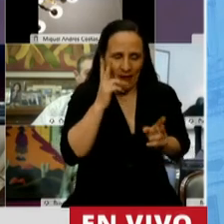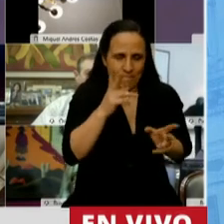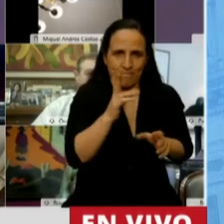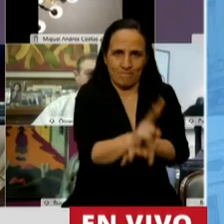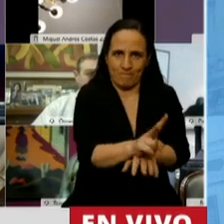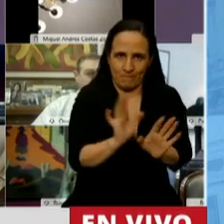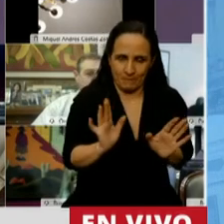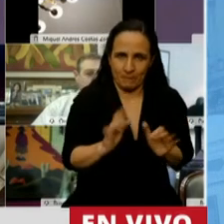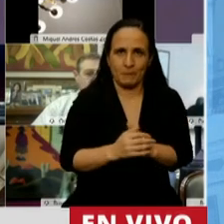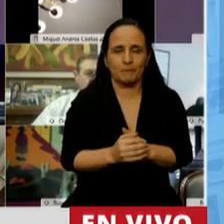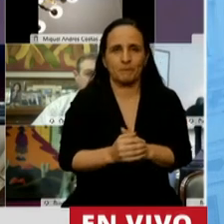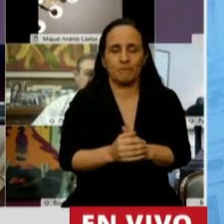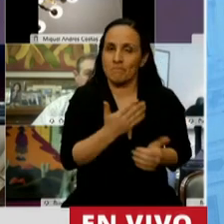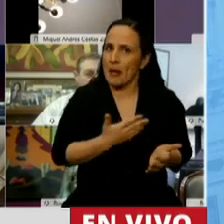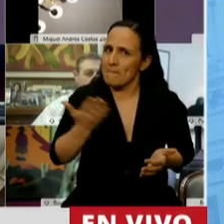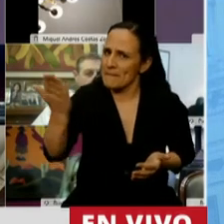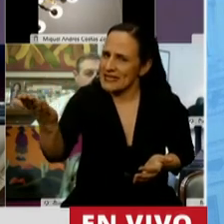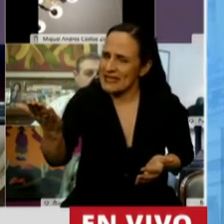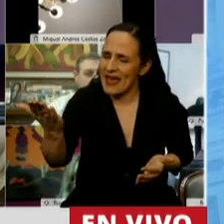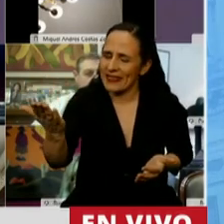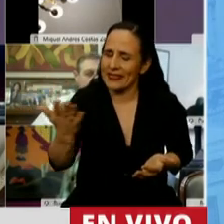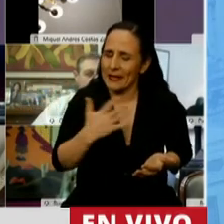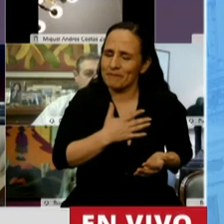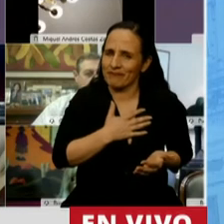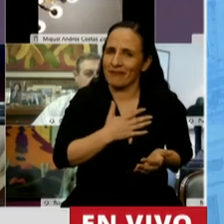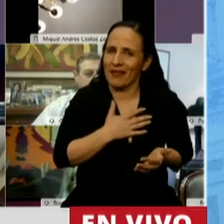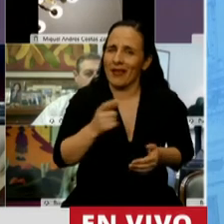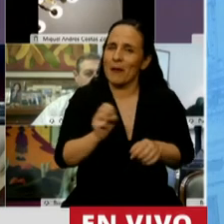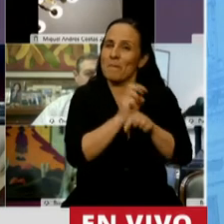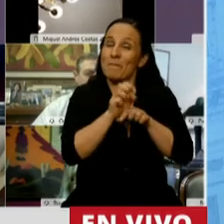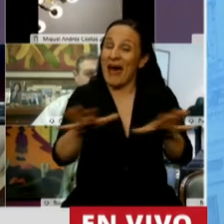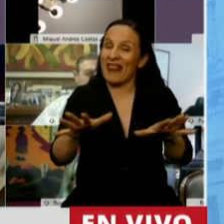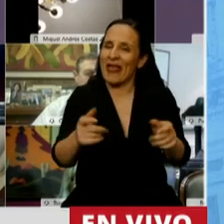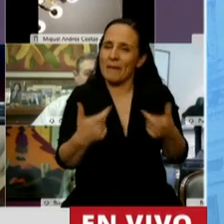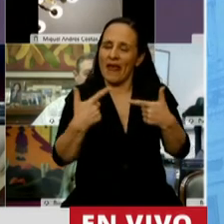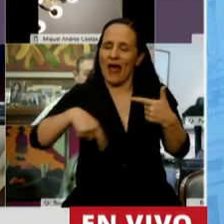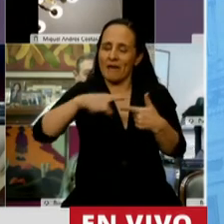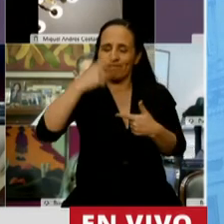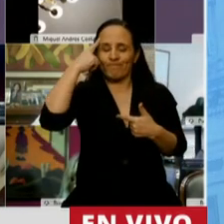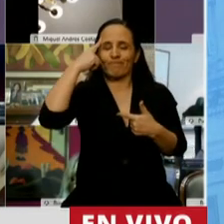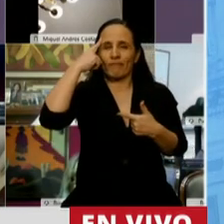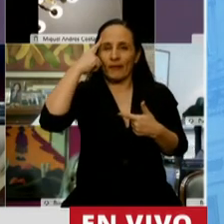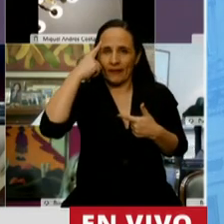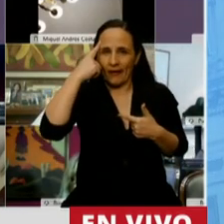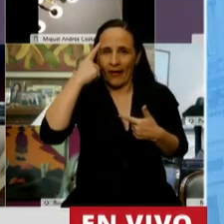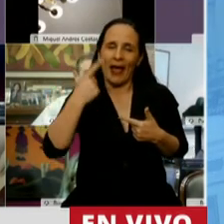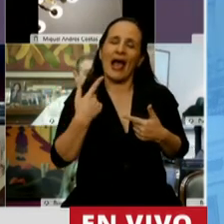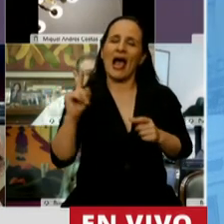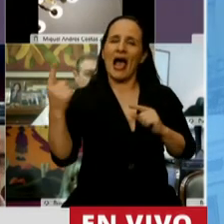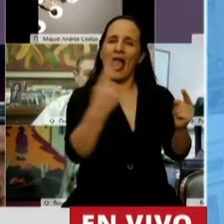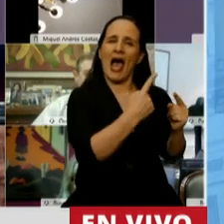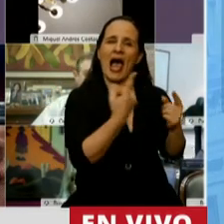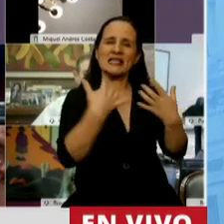Mire, señor presidente, si hay algo que nos enseñó la pandemia y esta etapa, es que nadie se salva solo.